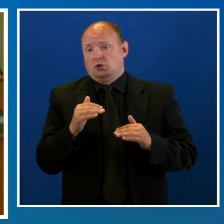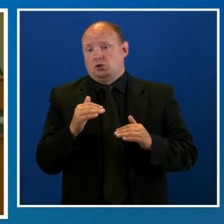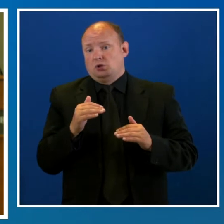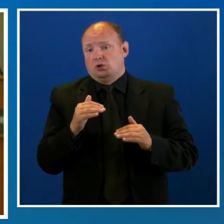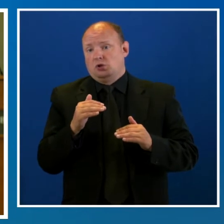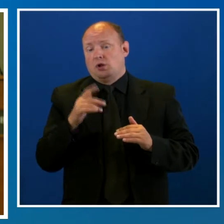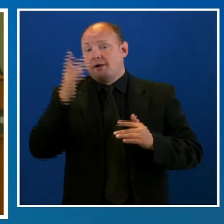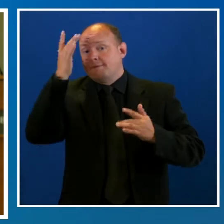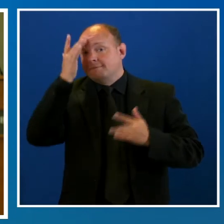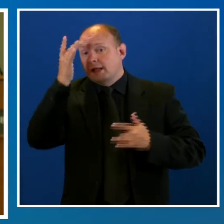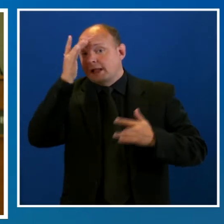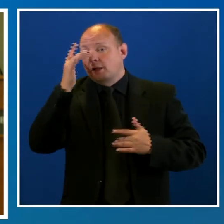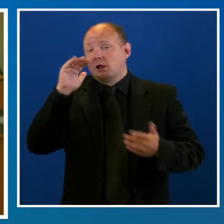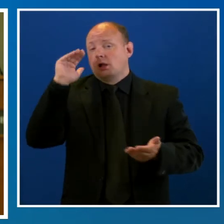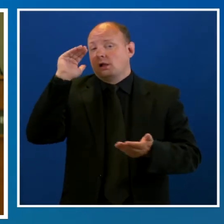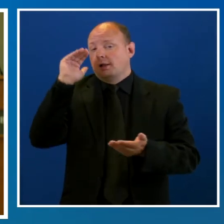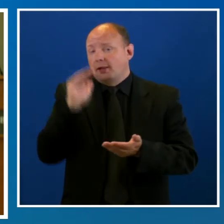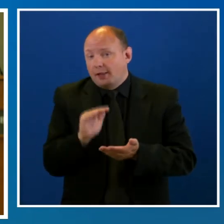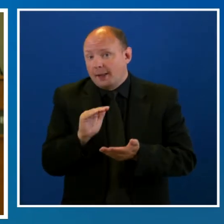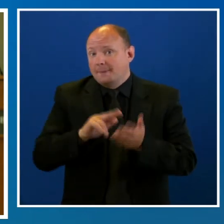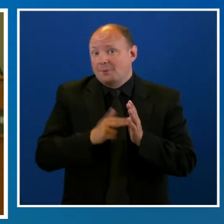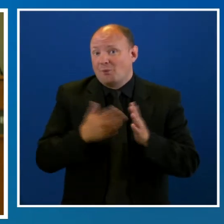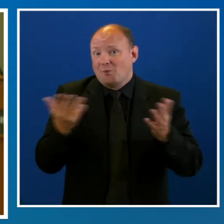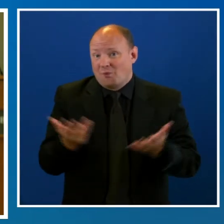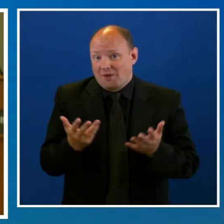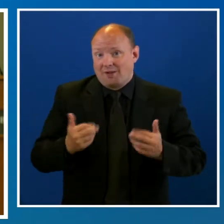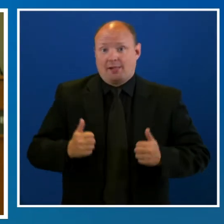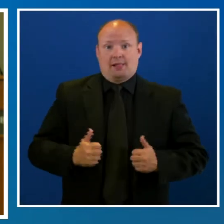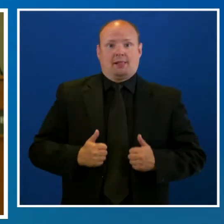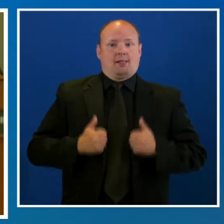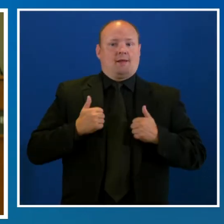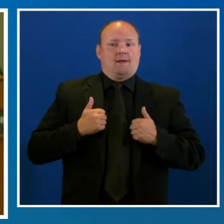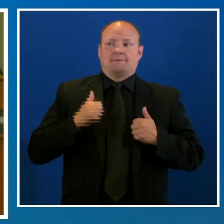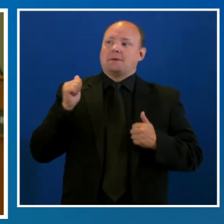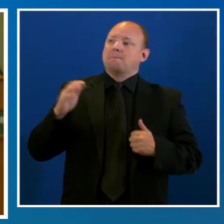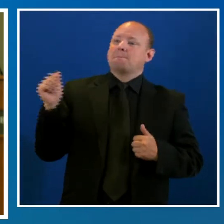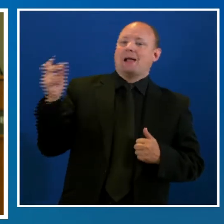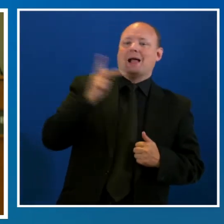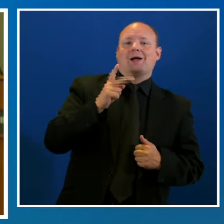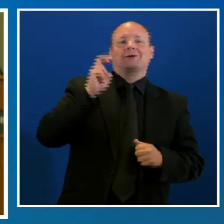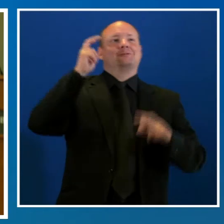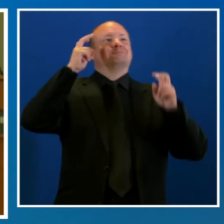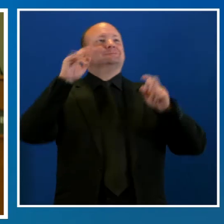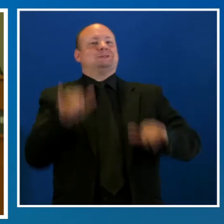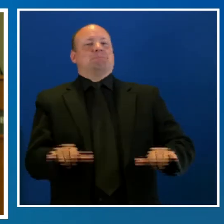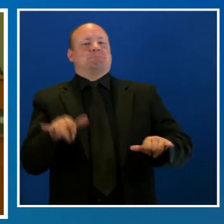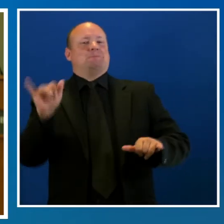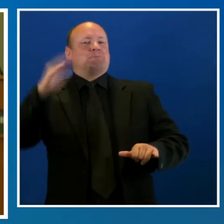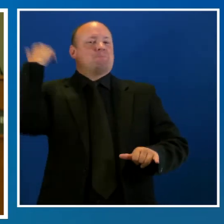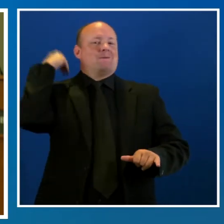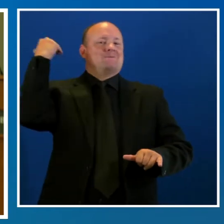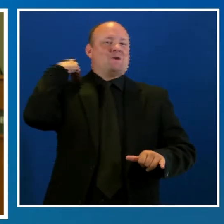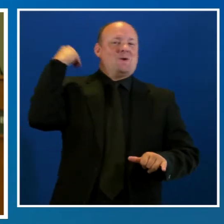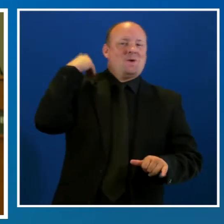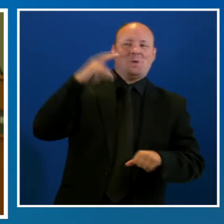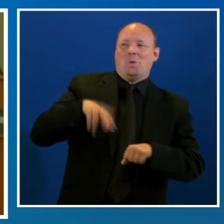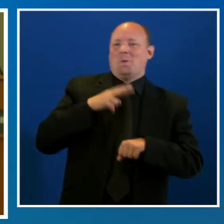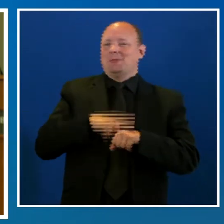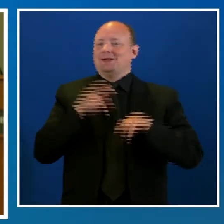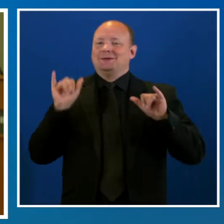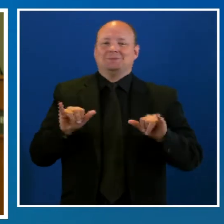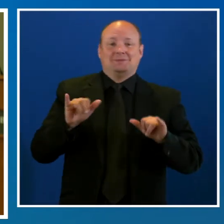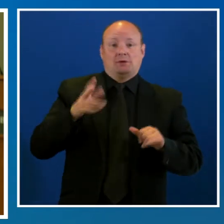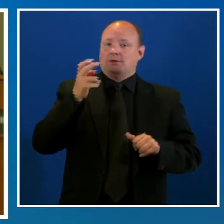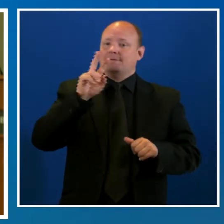Vancouver, esperamos dar la bienvenida a la comunidad para más servicios en persona y reuniones públicas